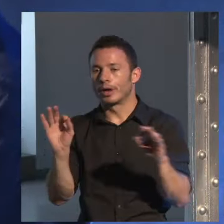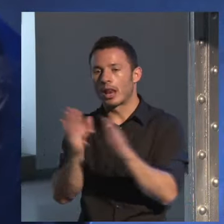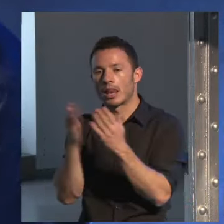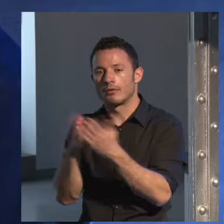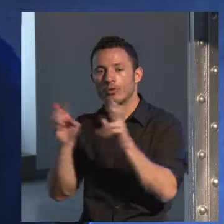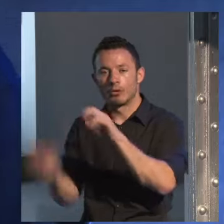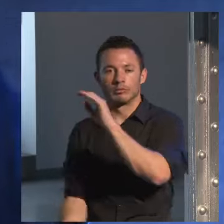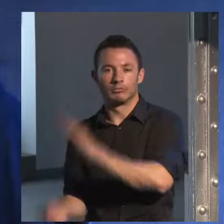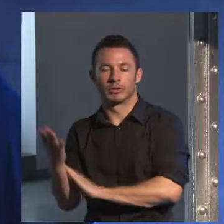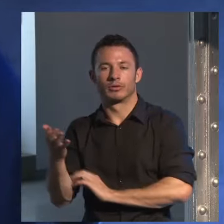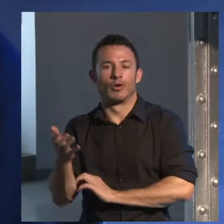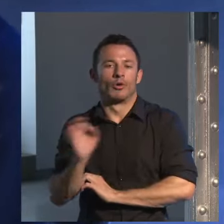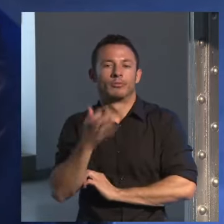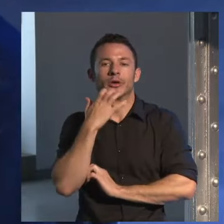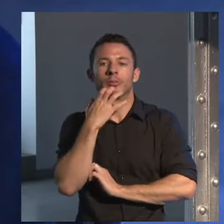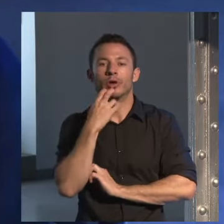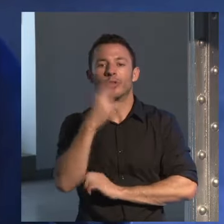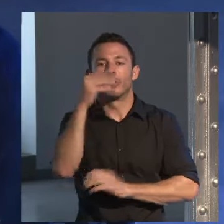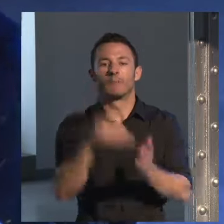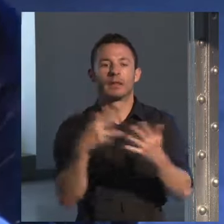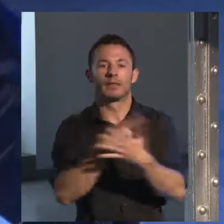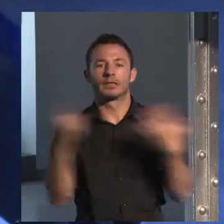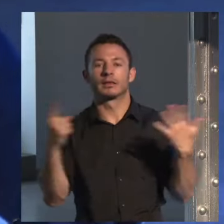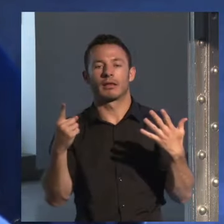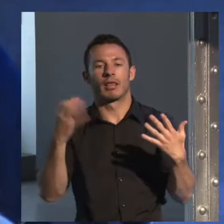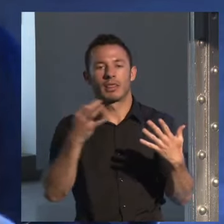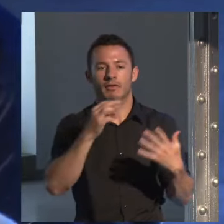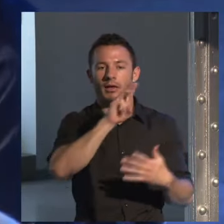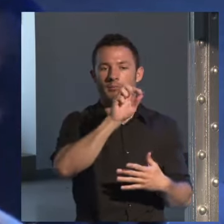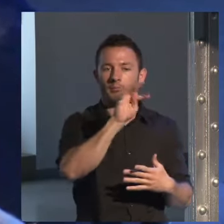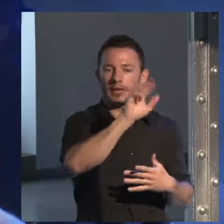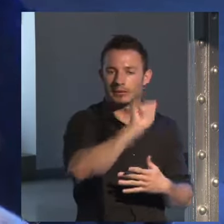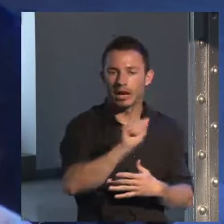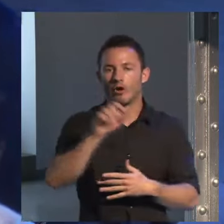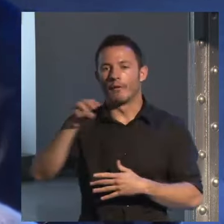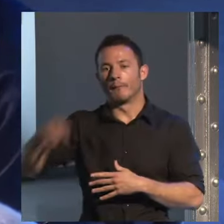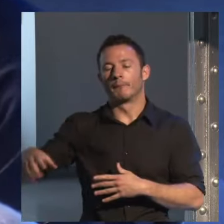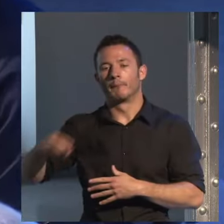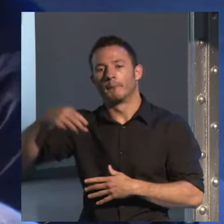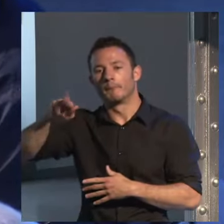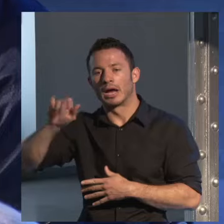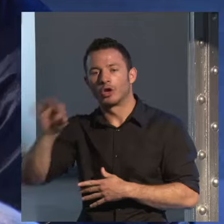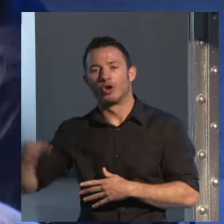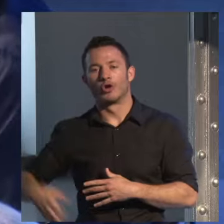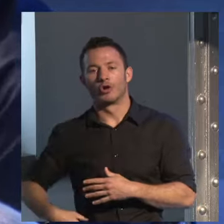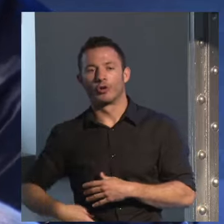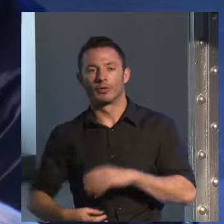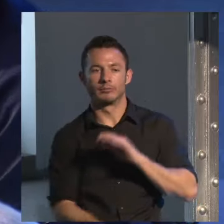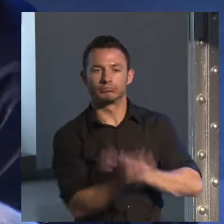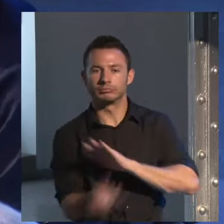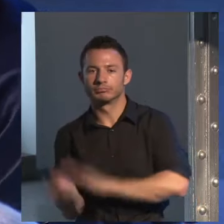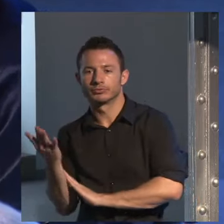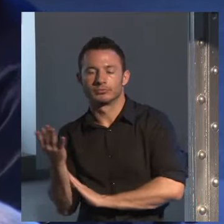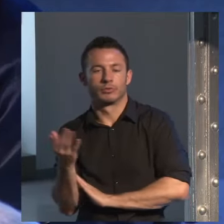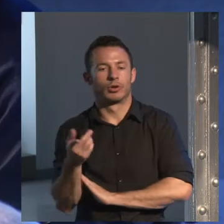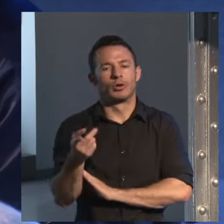bueno, en el 2017 toca un Mario Conde o toca una Petra delicado o toca lo que toque. ¿Cómo funcionáis a ese respecto? Porque lo